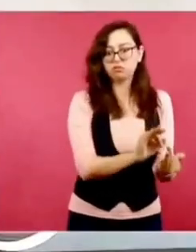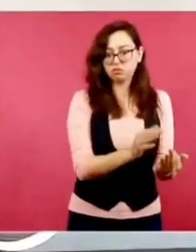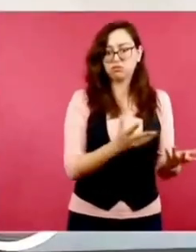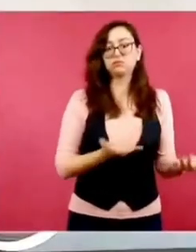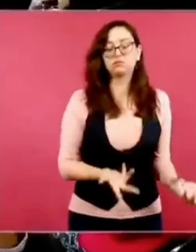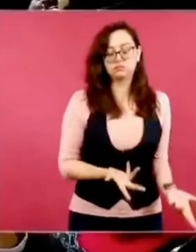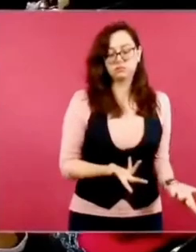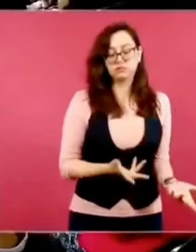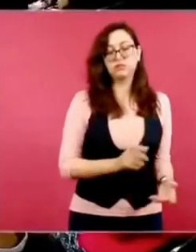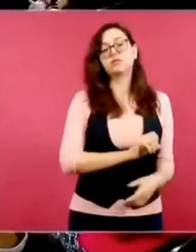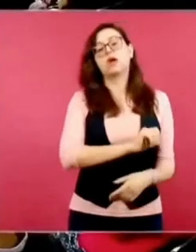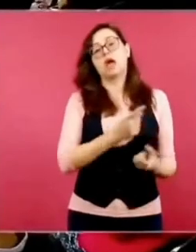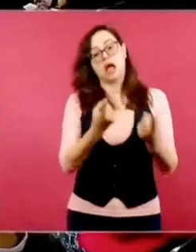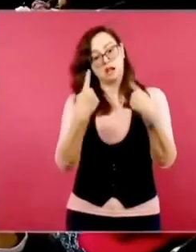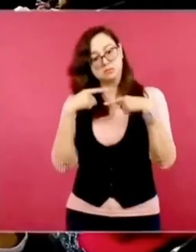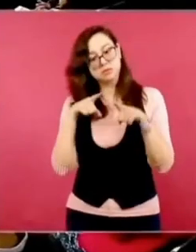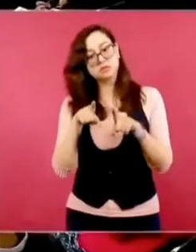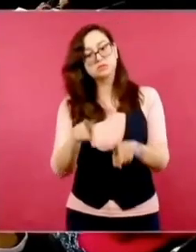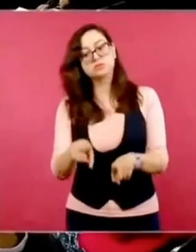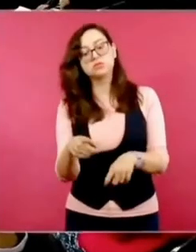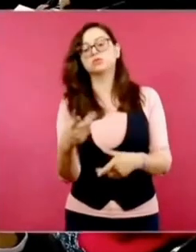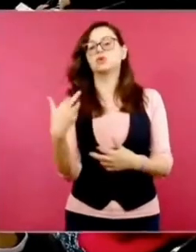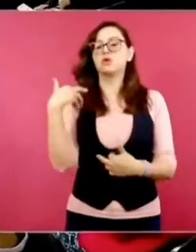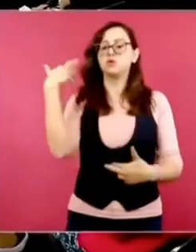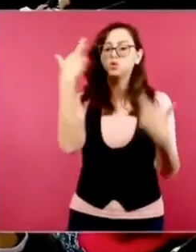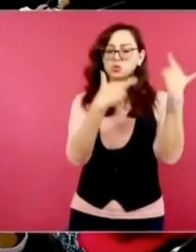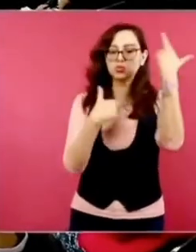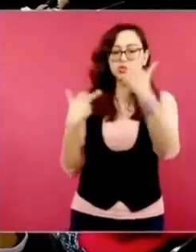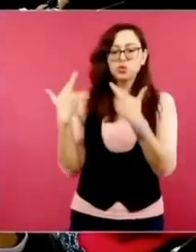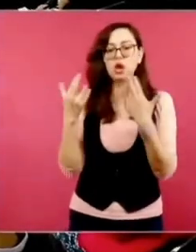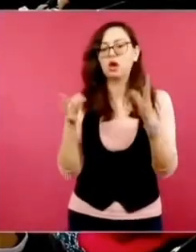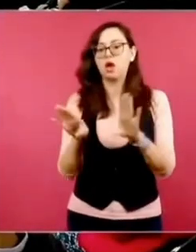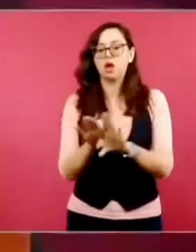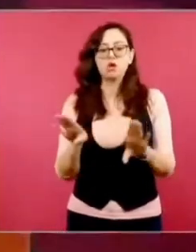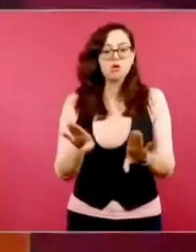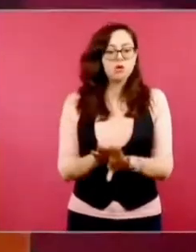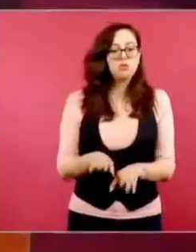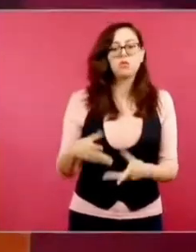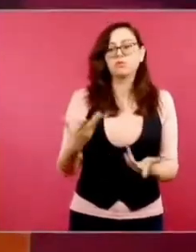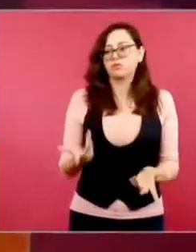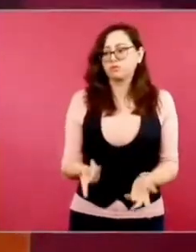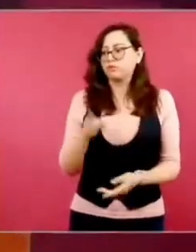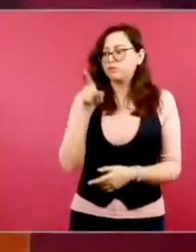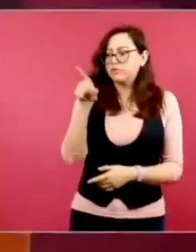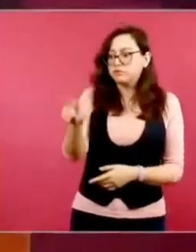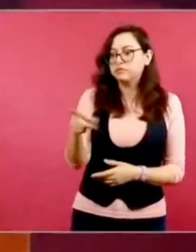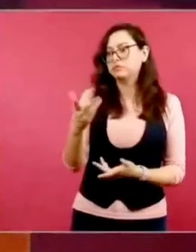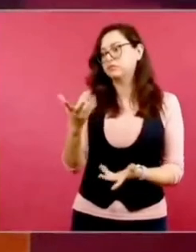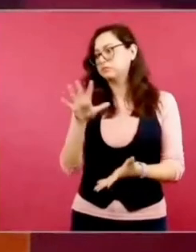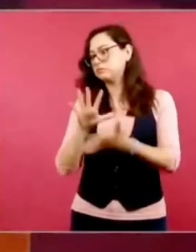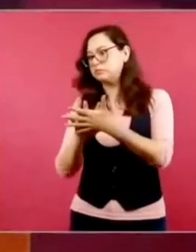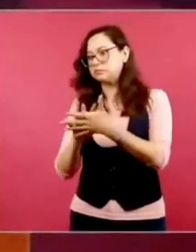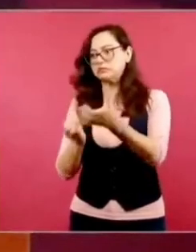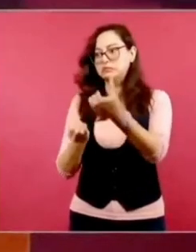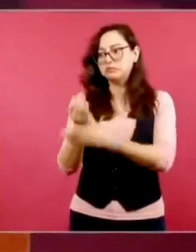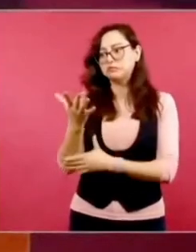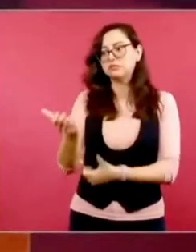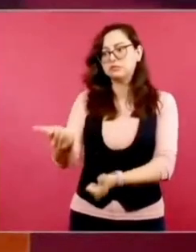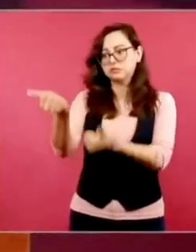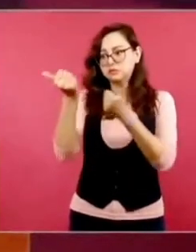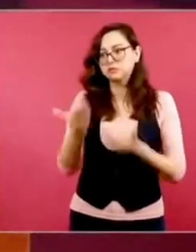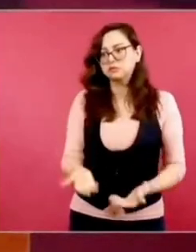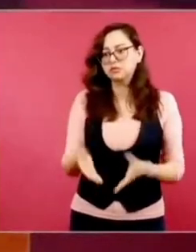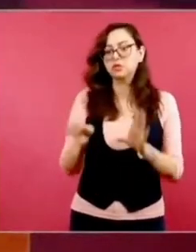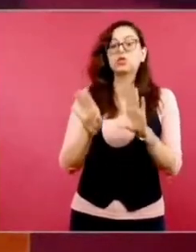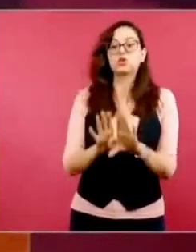Por otra parte, estamos haciendo todo el análisis de cómo podemos acelerar que nos entreguen a Jorge Glass y que